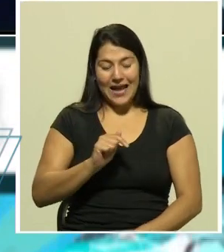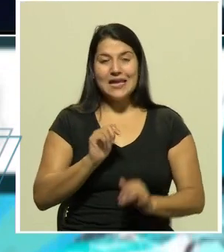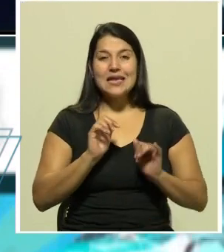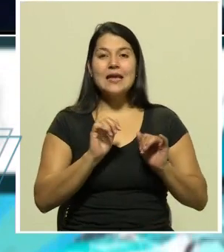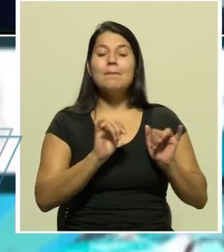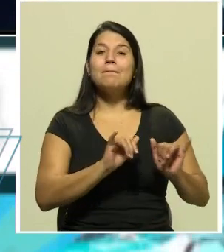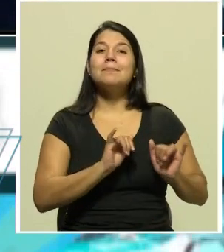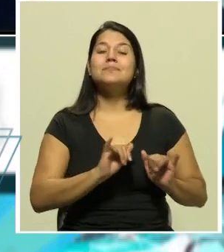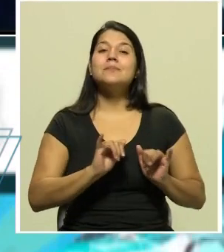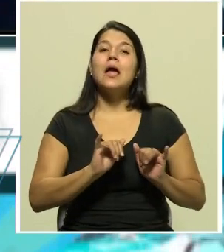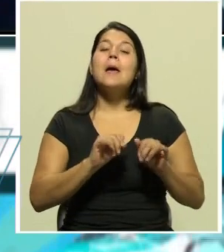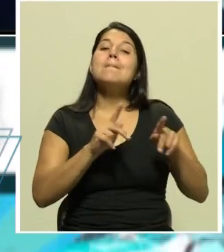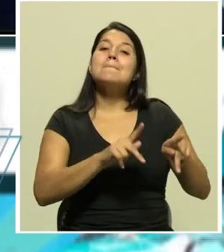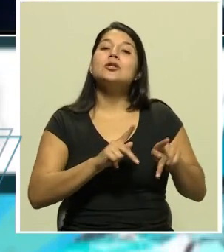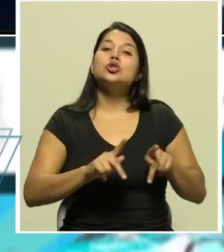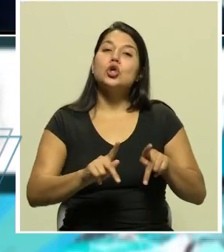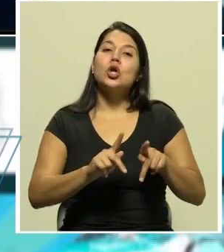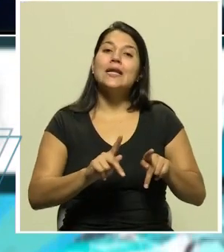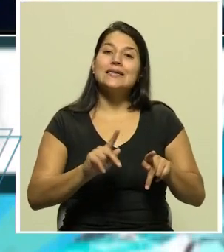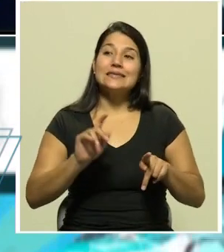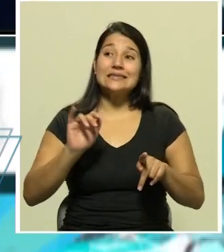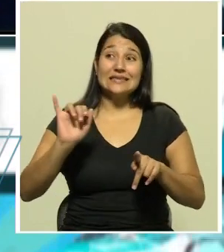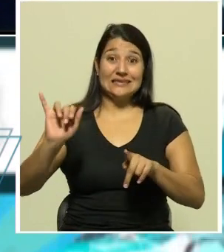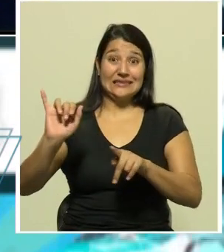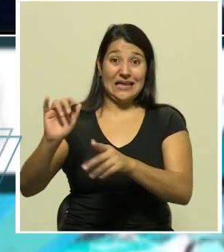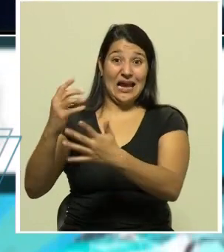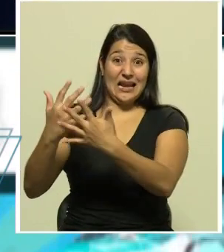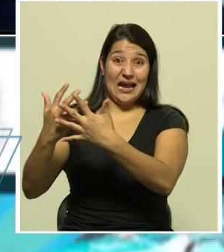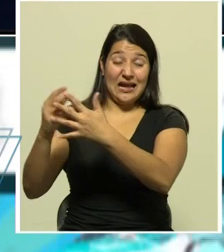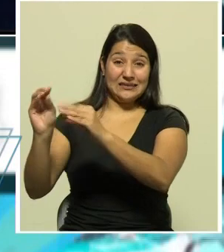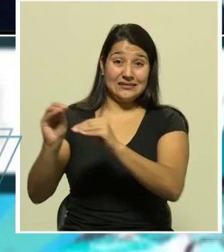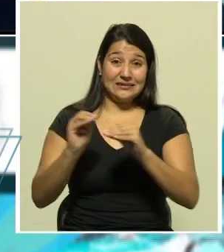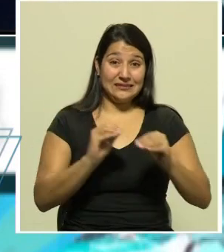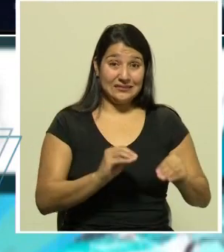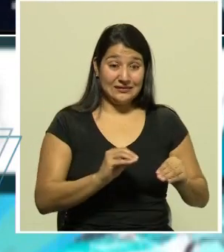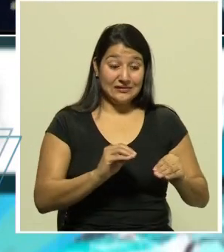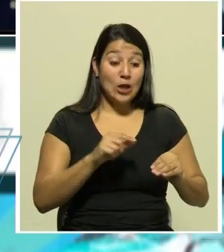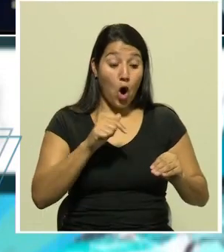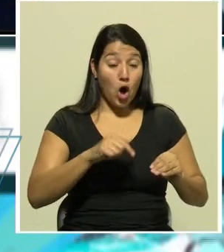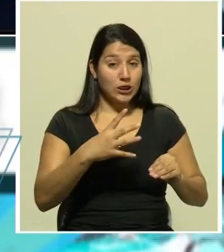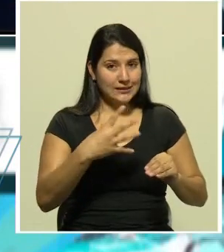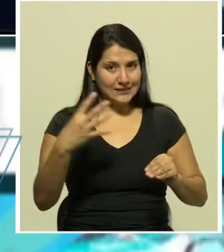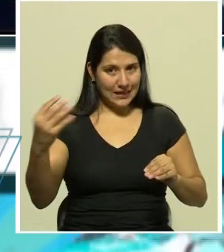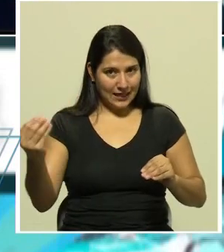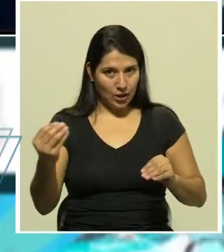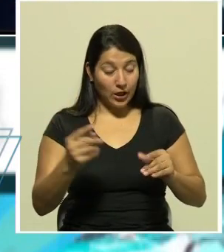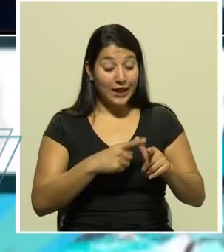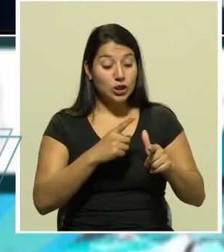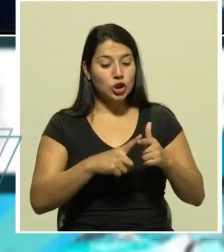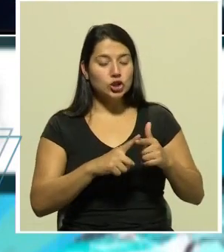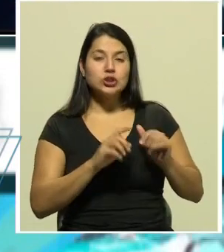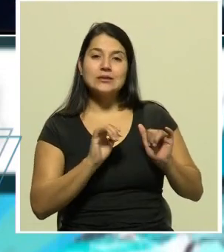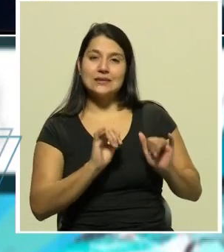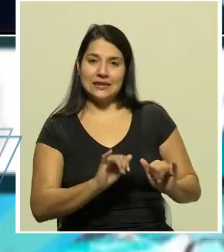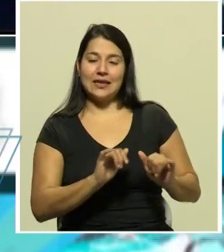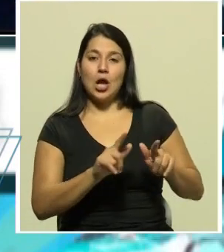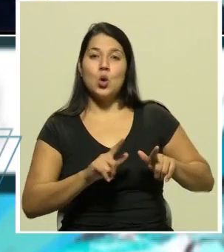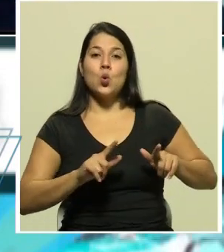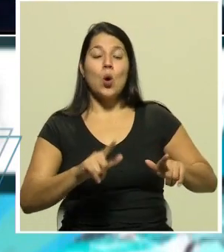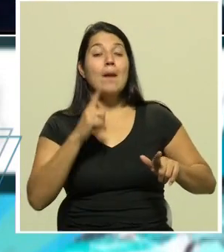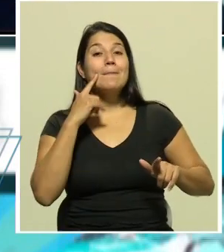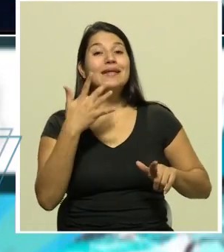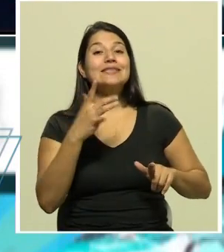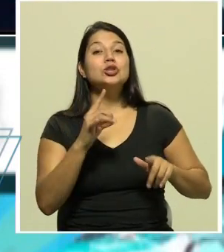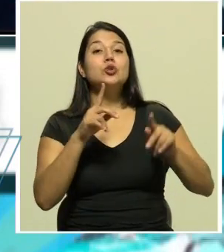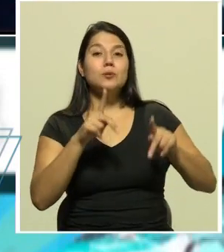quedó habilitado para 18 personas esos son los centros que están activos y con personal a la